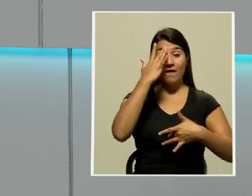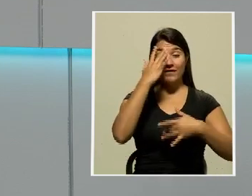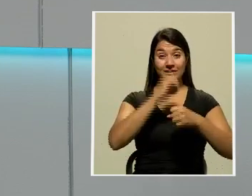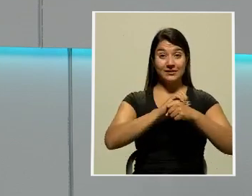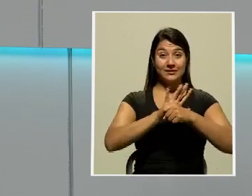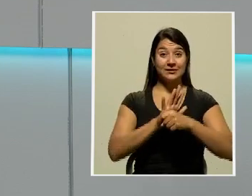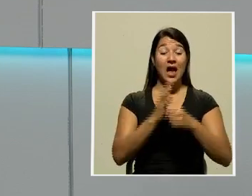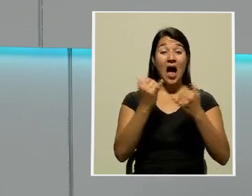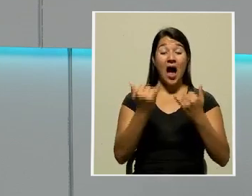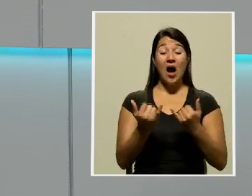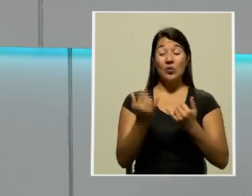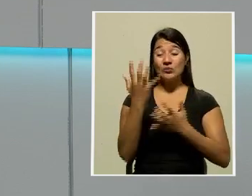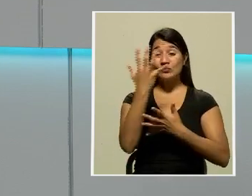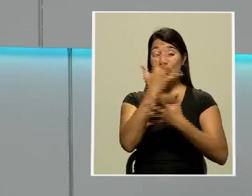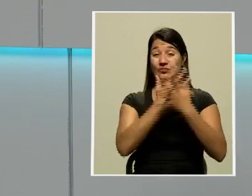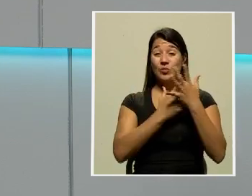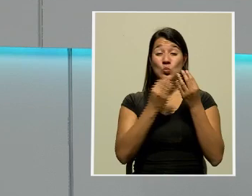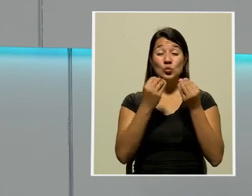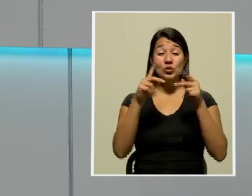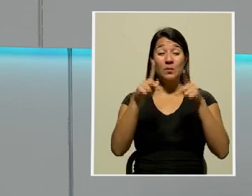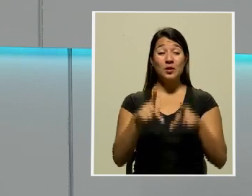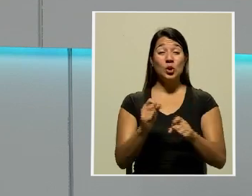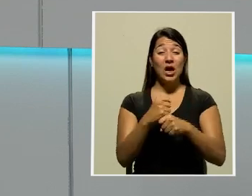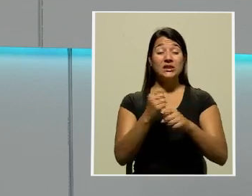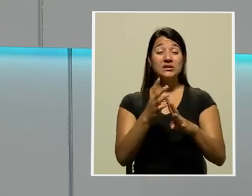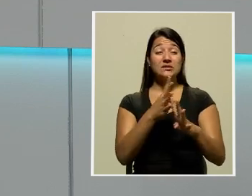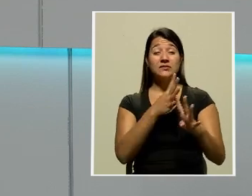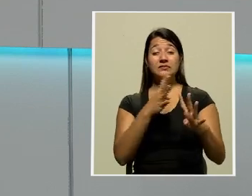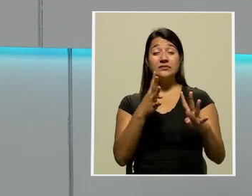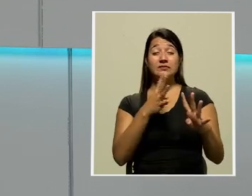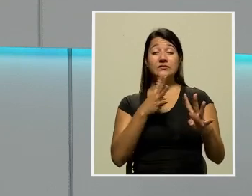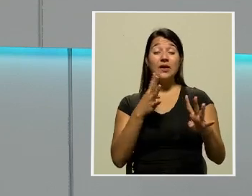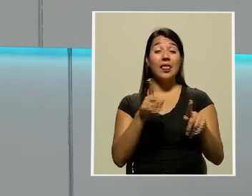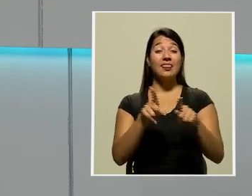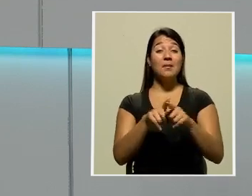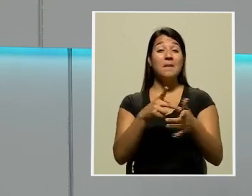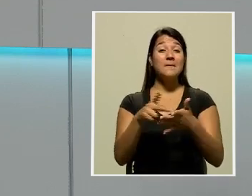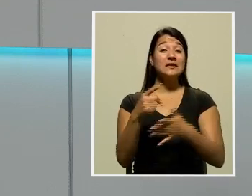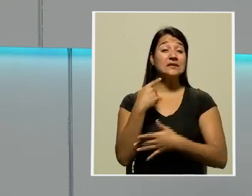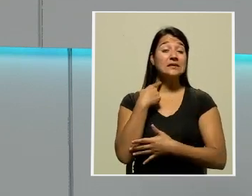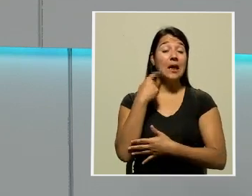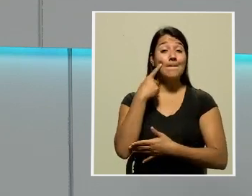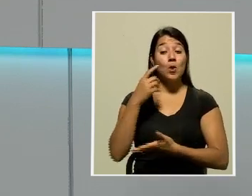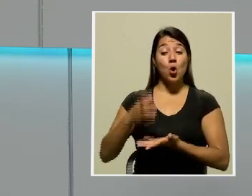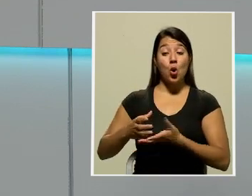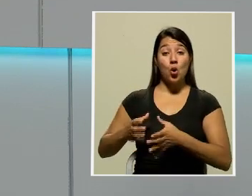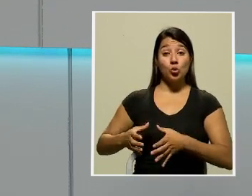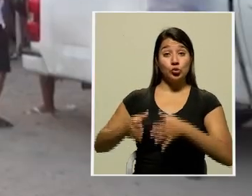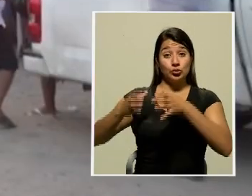repite. Gente haciendo filas eternas y pagando altos precios por un tanque de oxígeno.